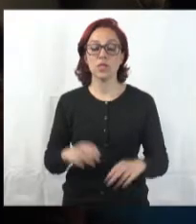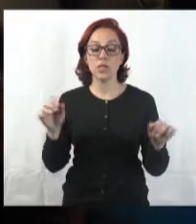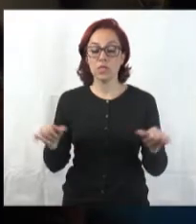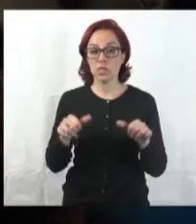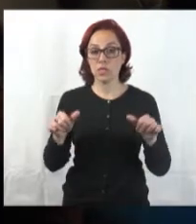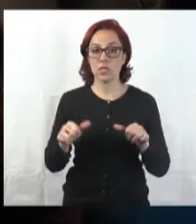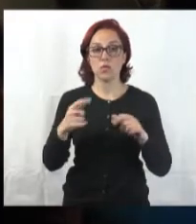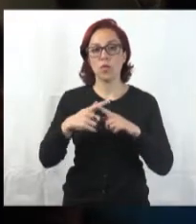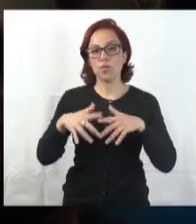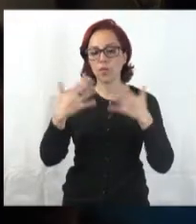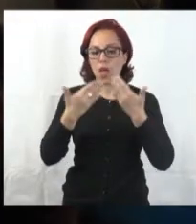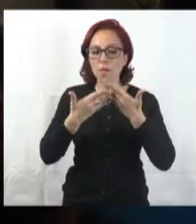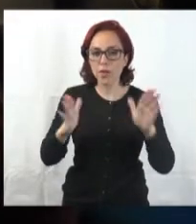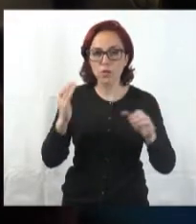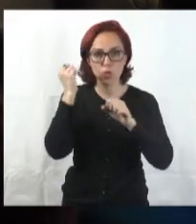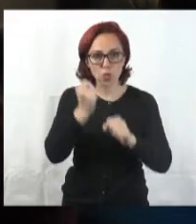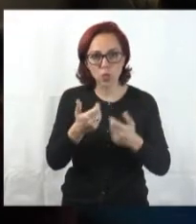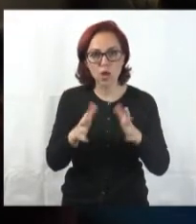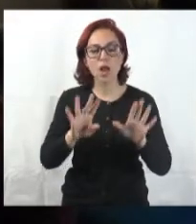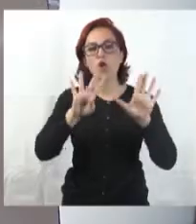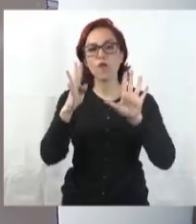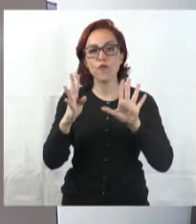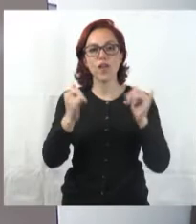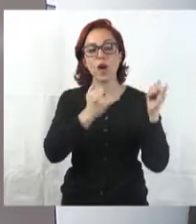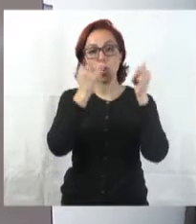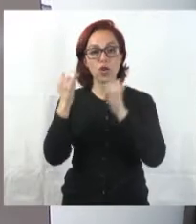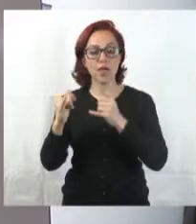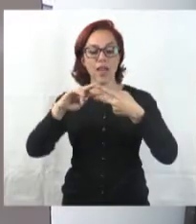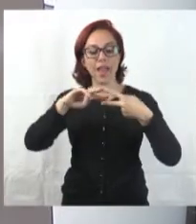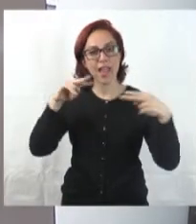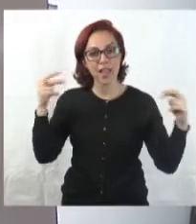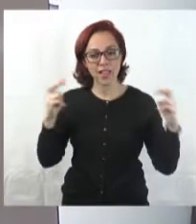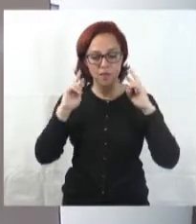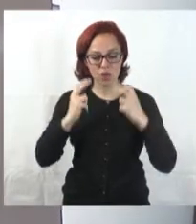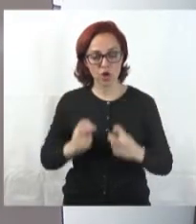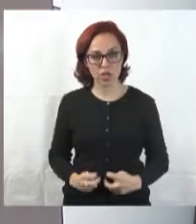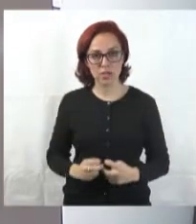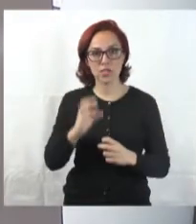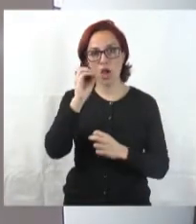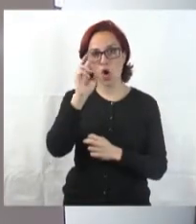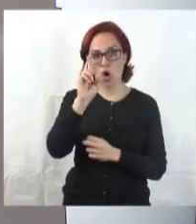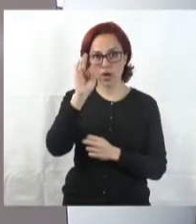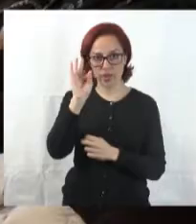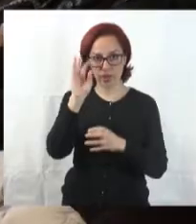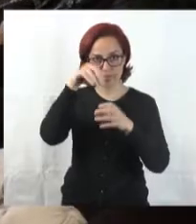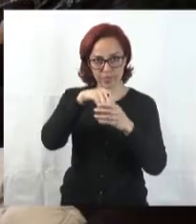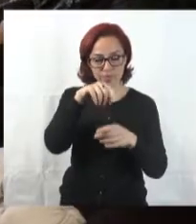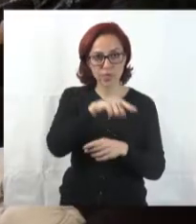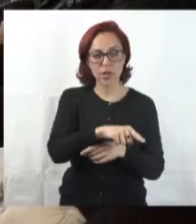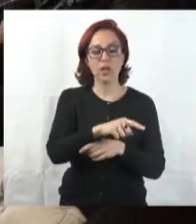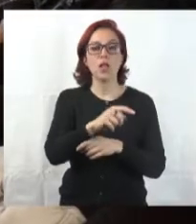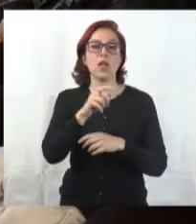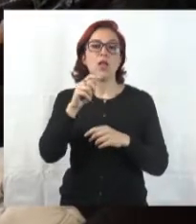Se realizó la ceremonia de apertura de las novenas Jornadas Latinoamericanas de Genética Forense en el auditorio de la Universidad